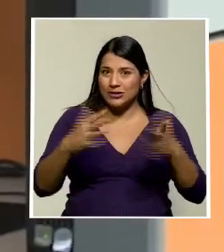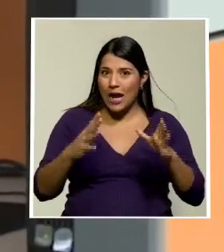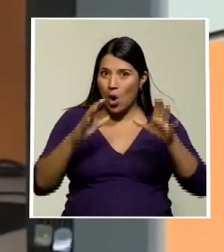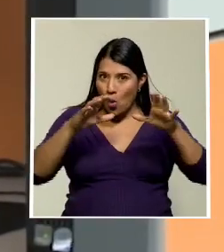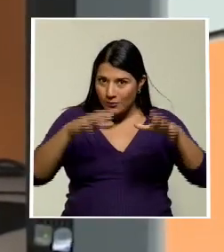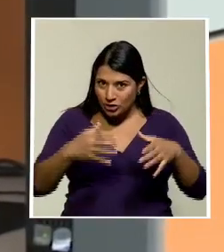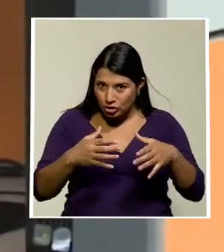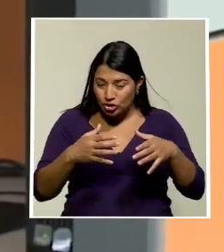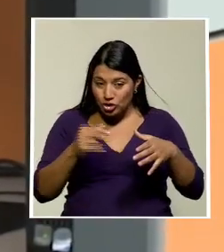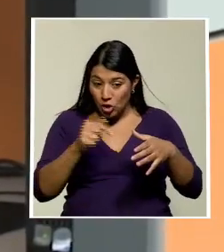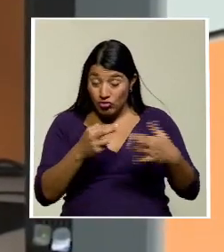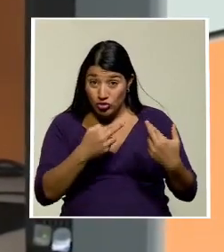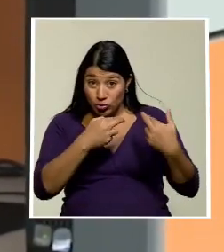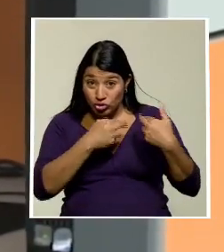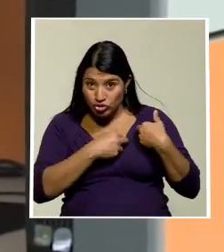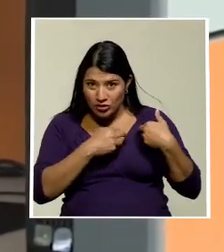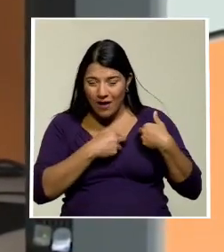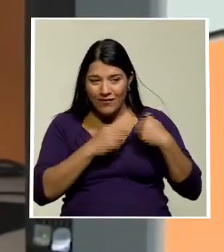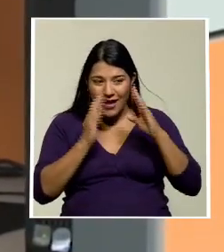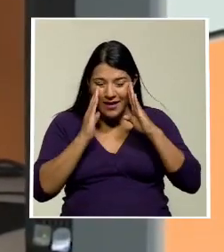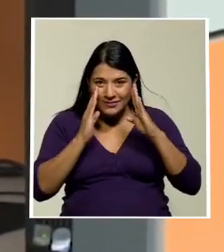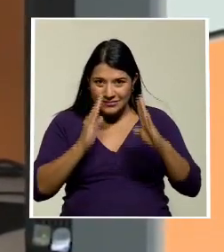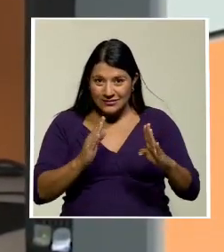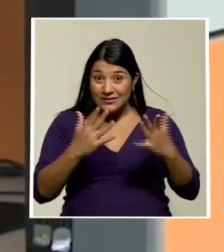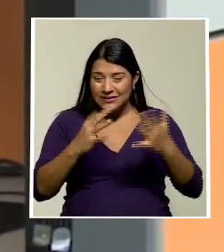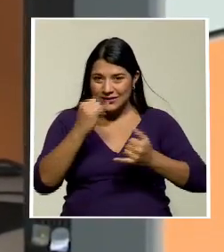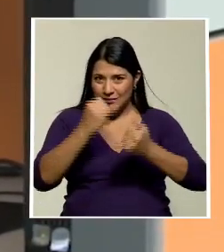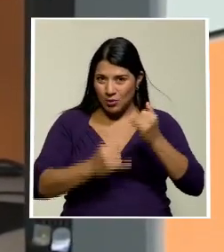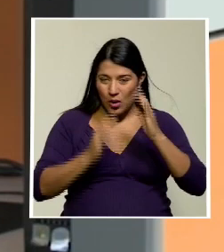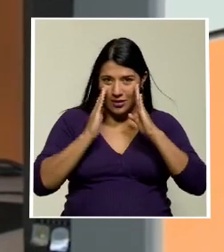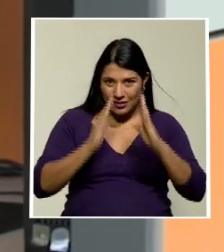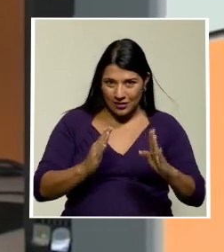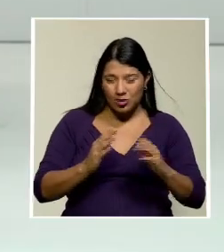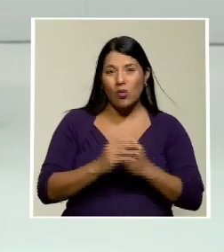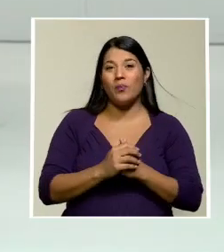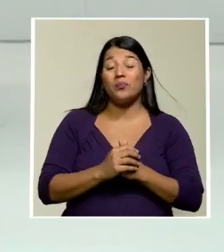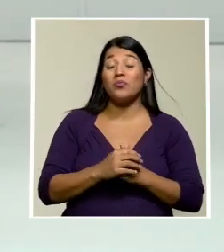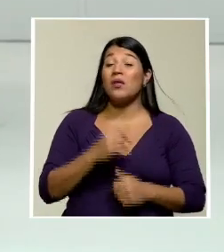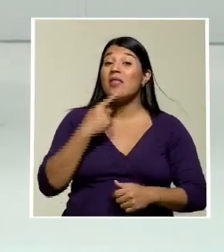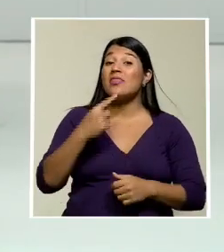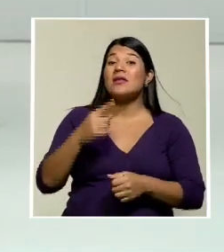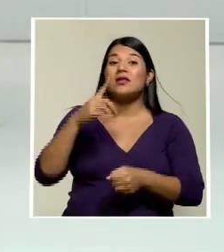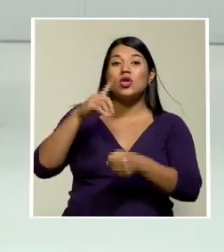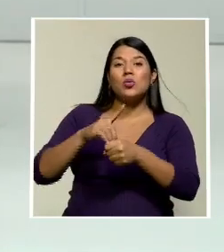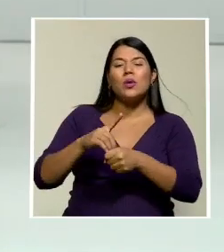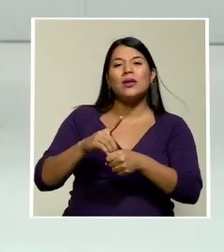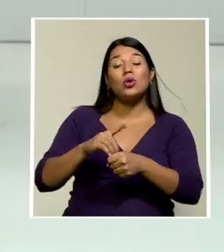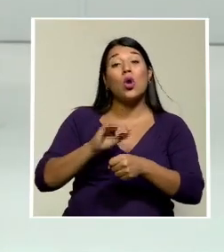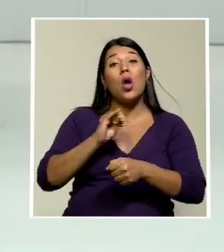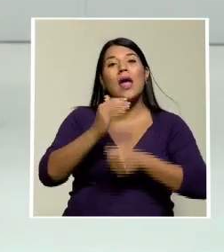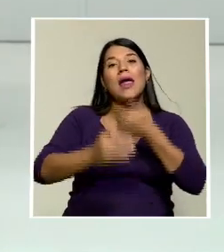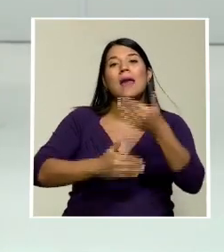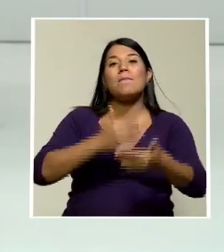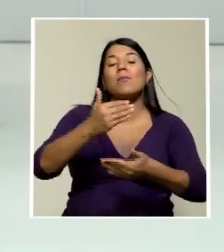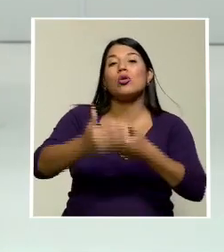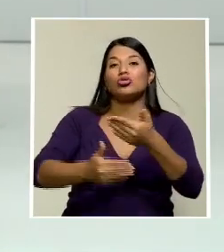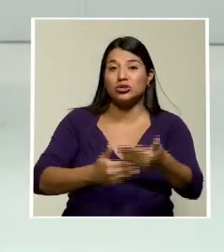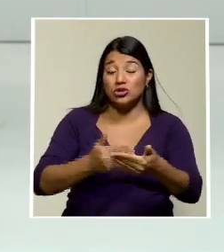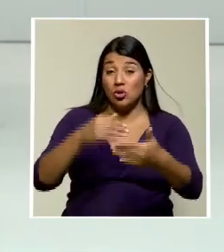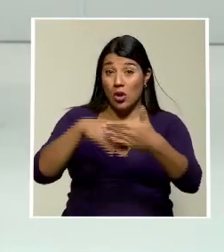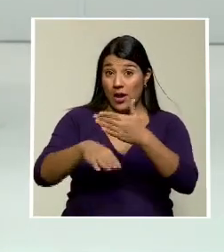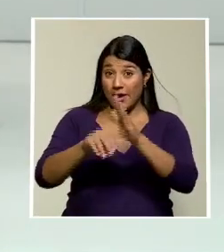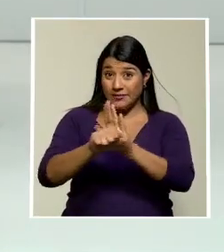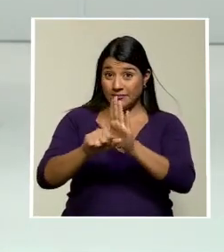en donde hicieron las correcciones que señaló la sala constitucional el social cristiano asegura que el procedimiento legislativo utilizado por las